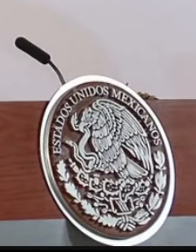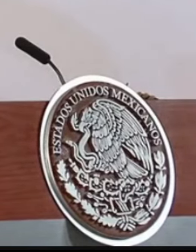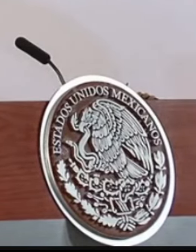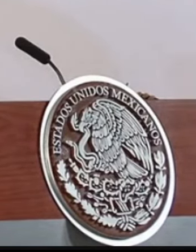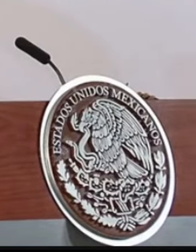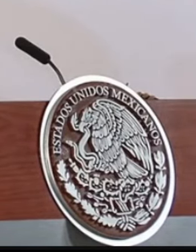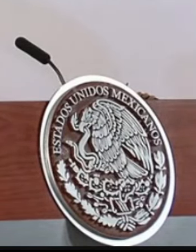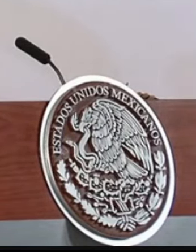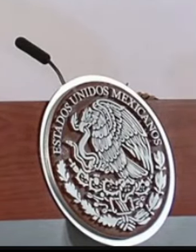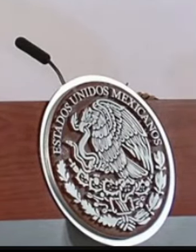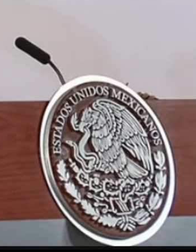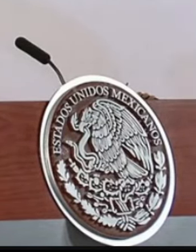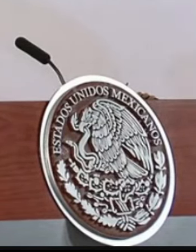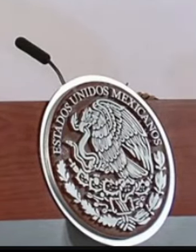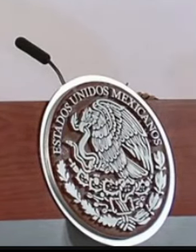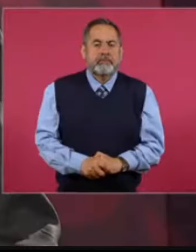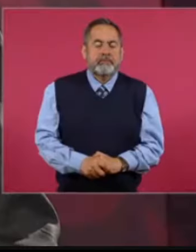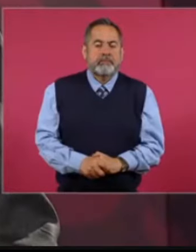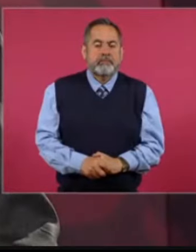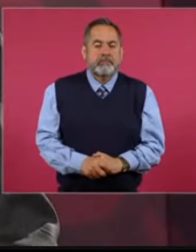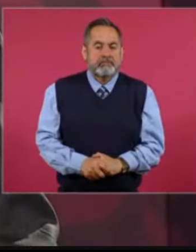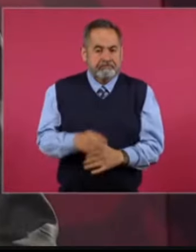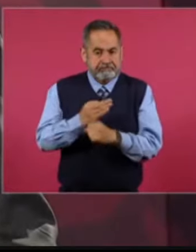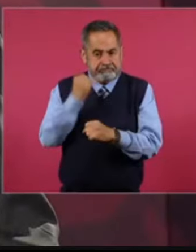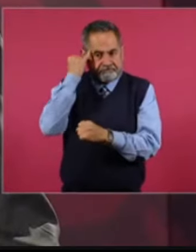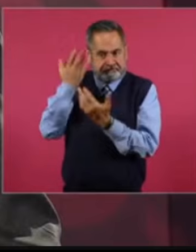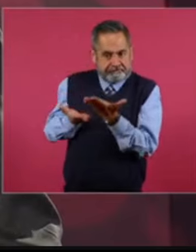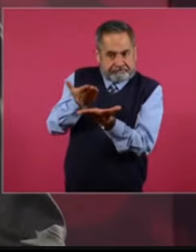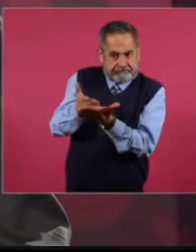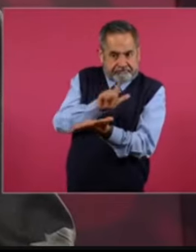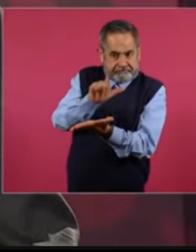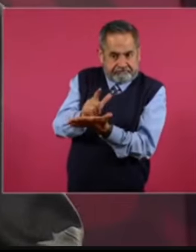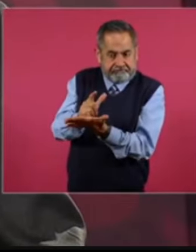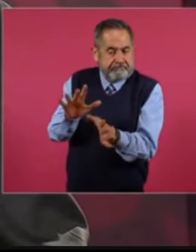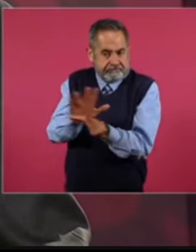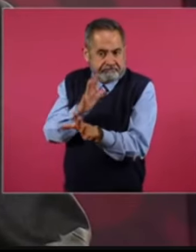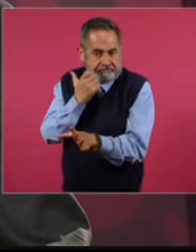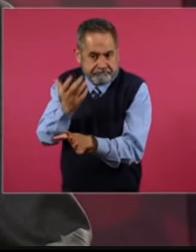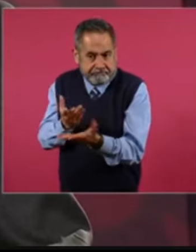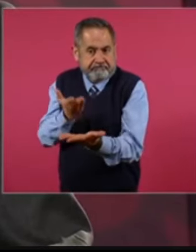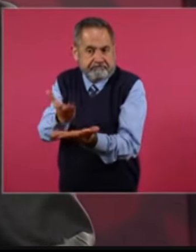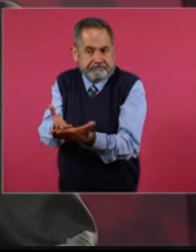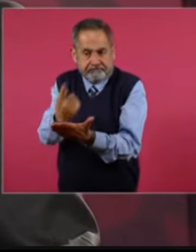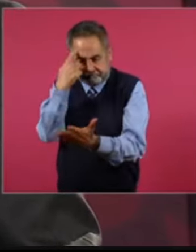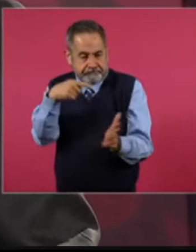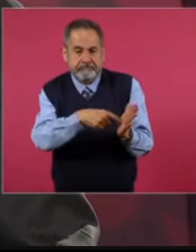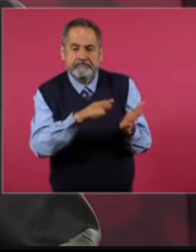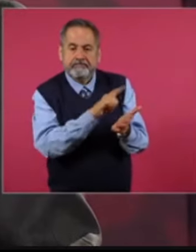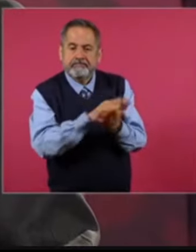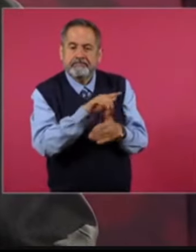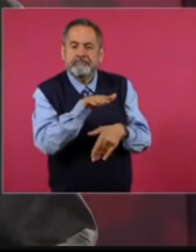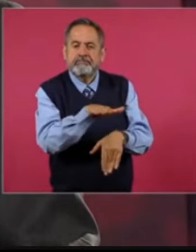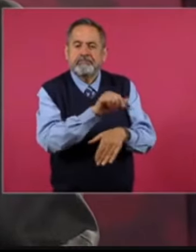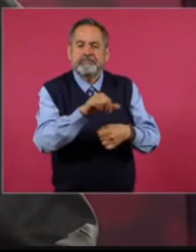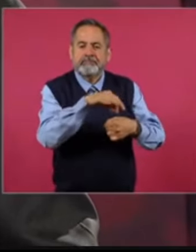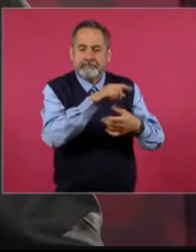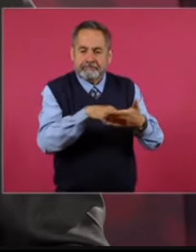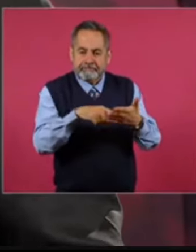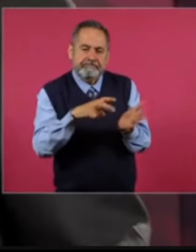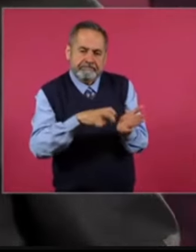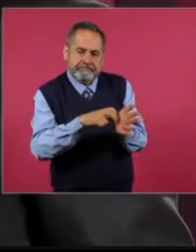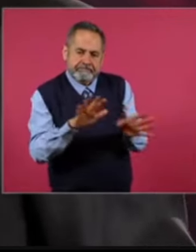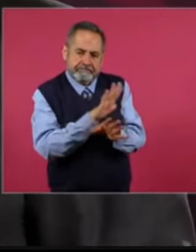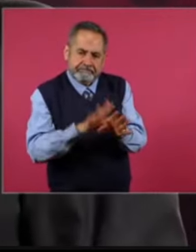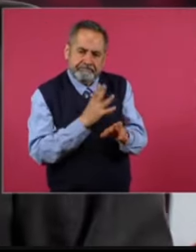electo de primera minoría. Autoinscribiéndose como persona indígena. Amigos y amigas.